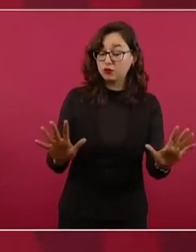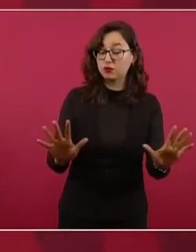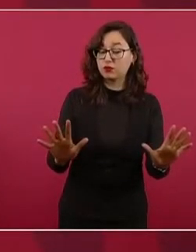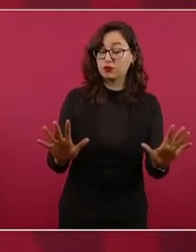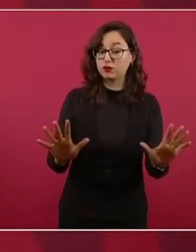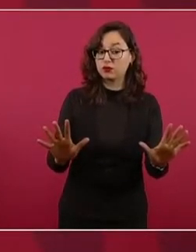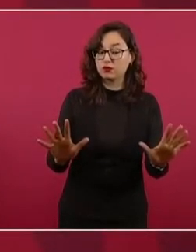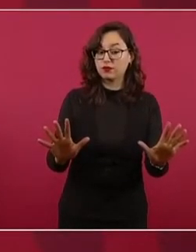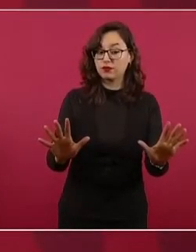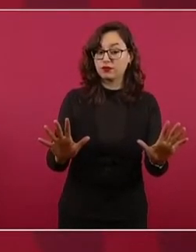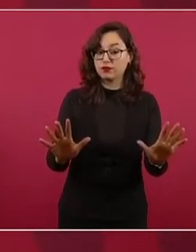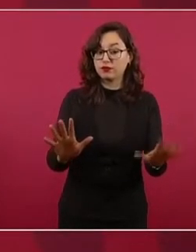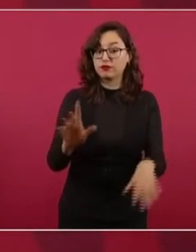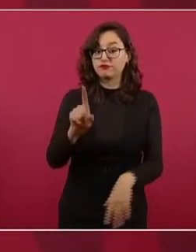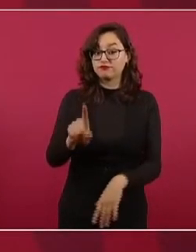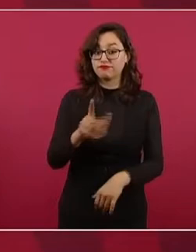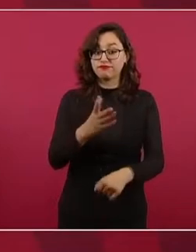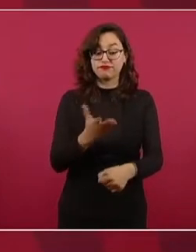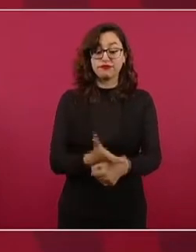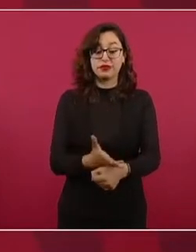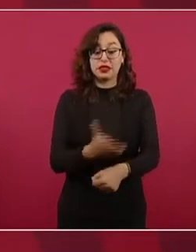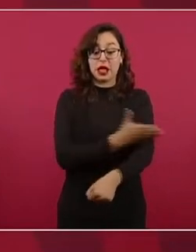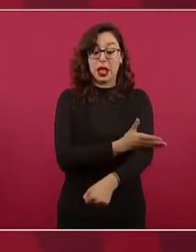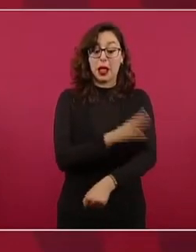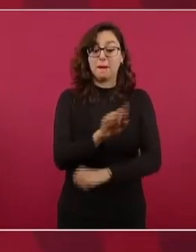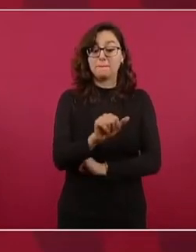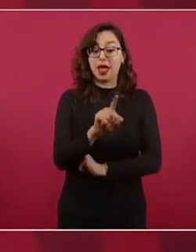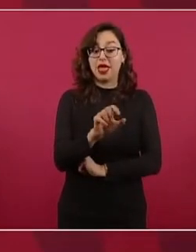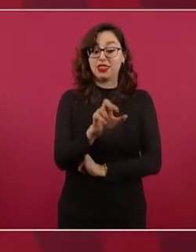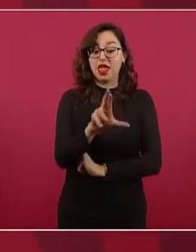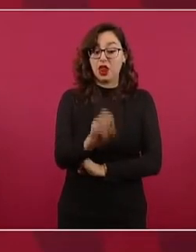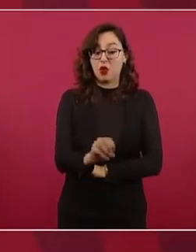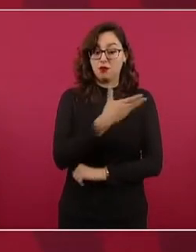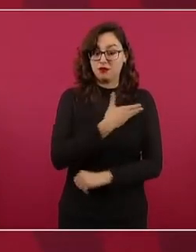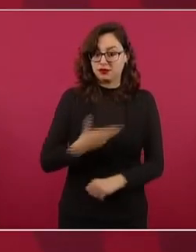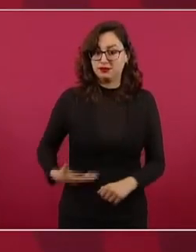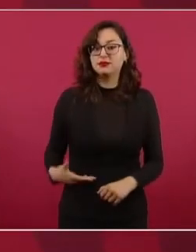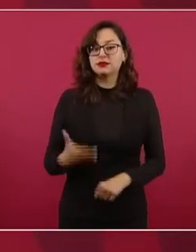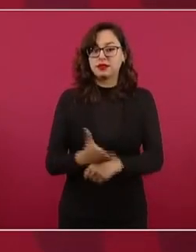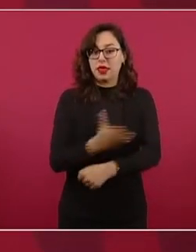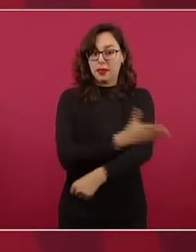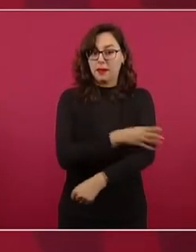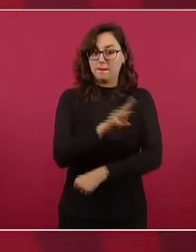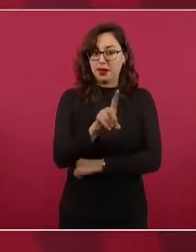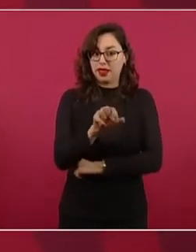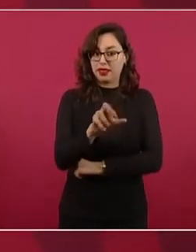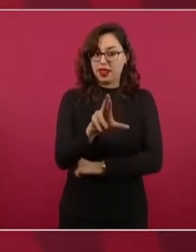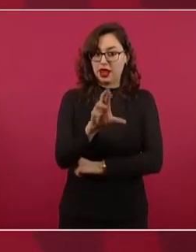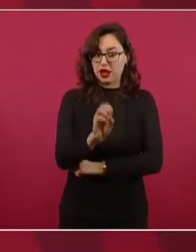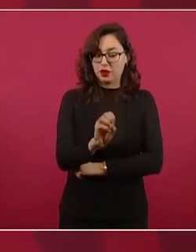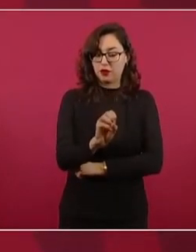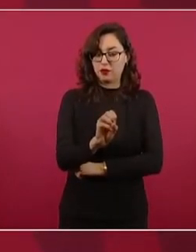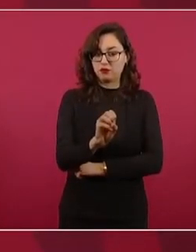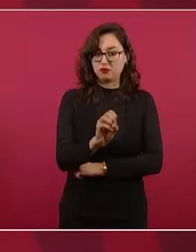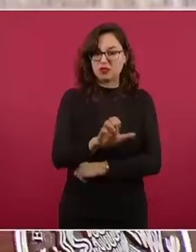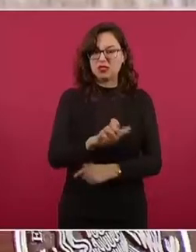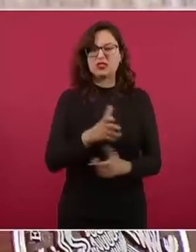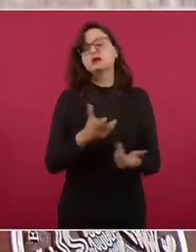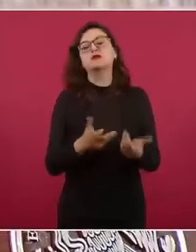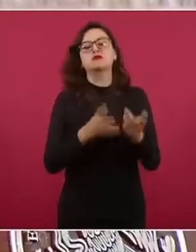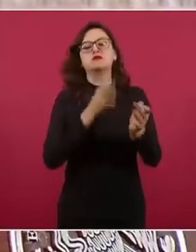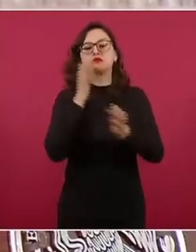desde Madero ningún